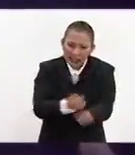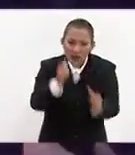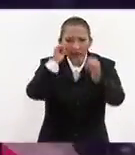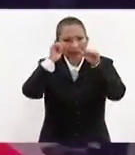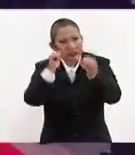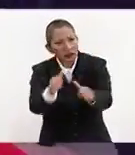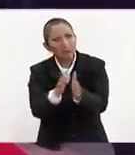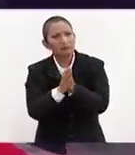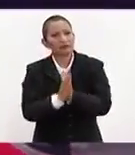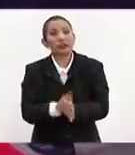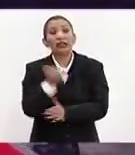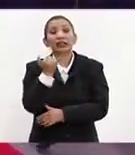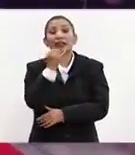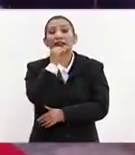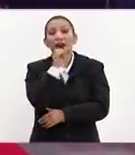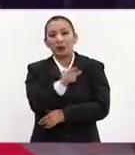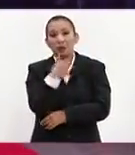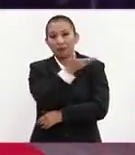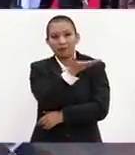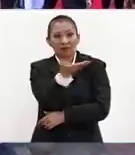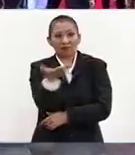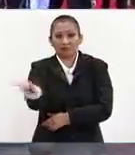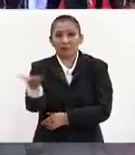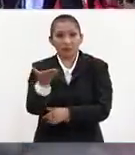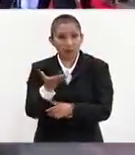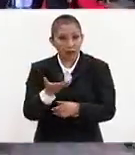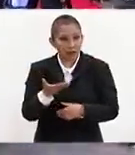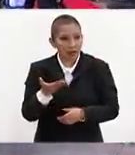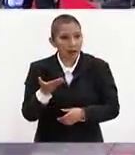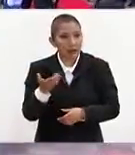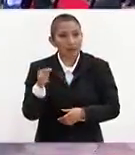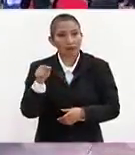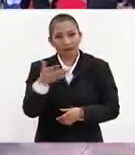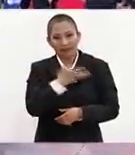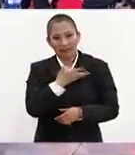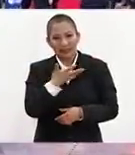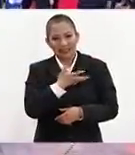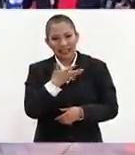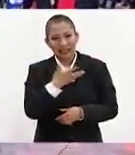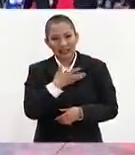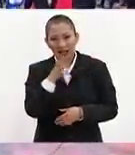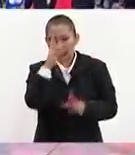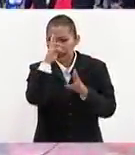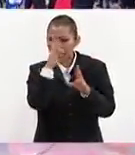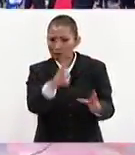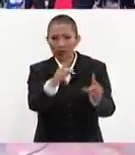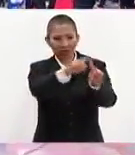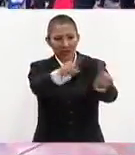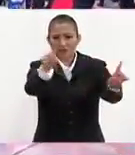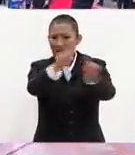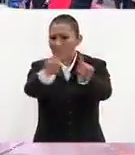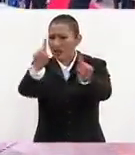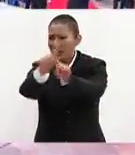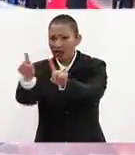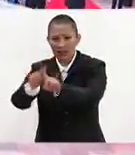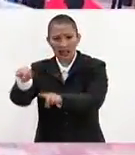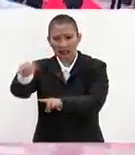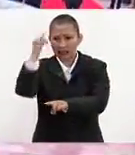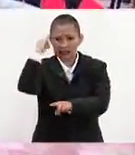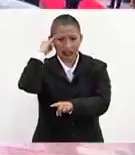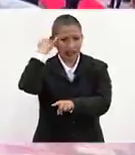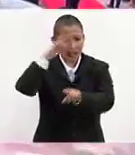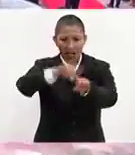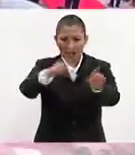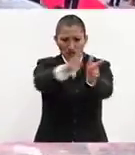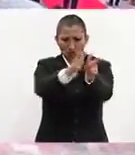y solicitó también respetar la pluralidad étnica